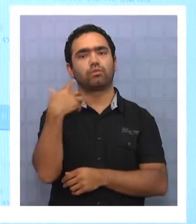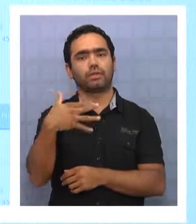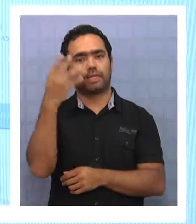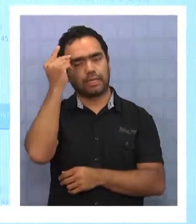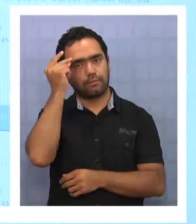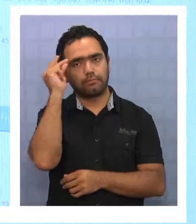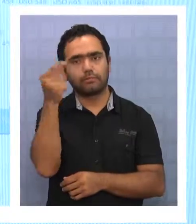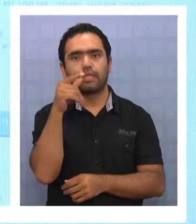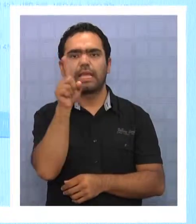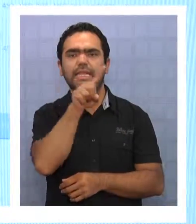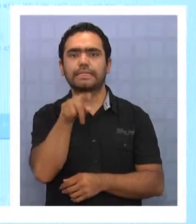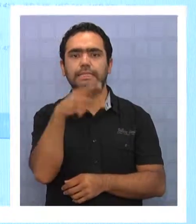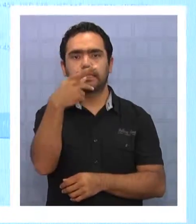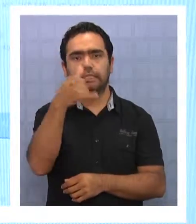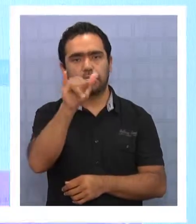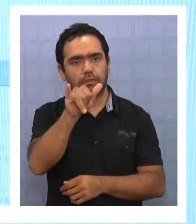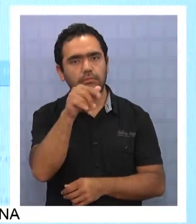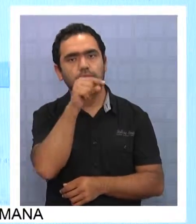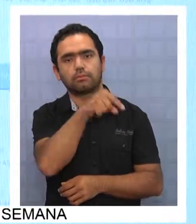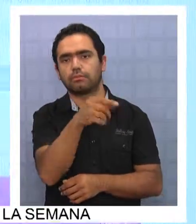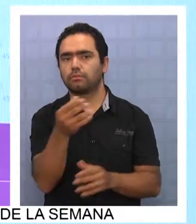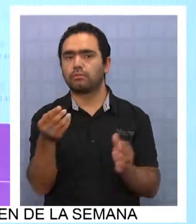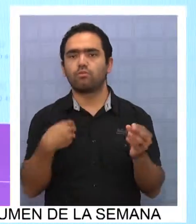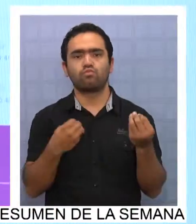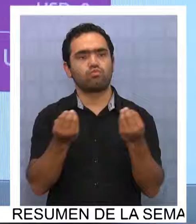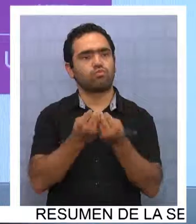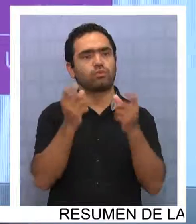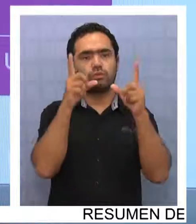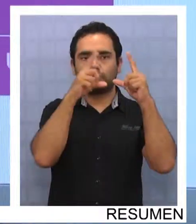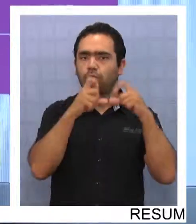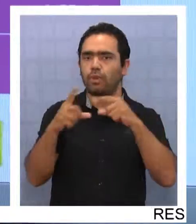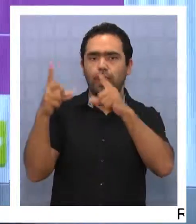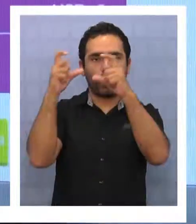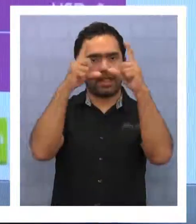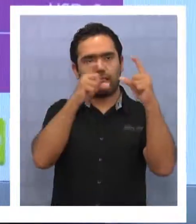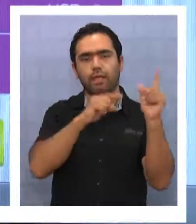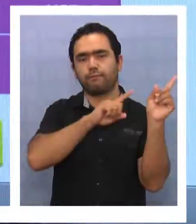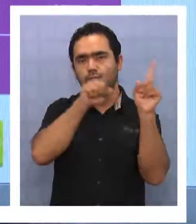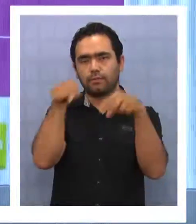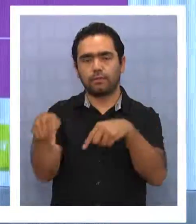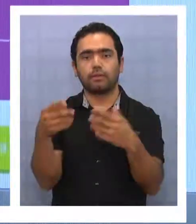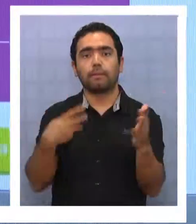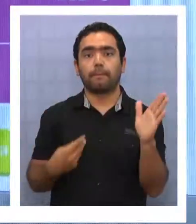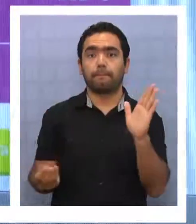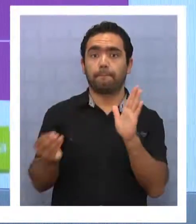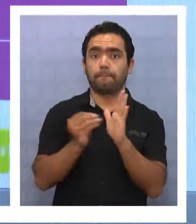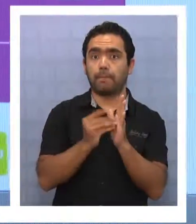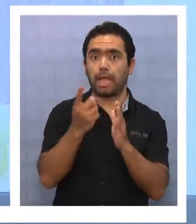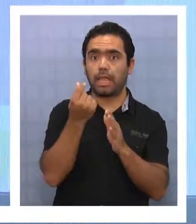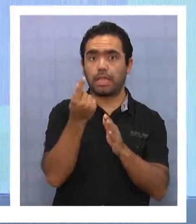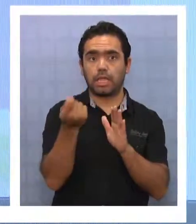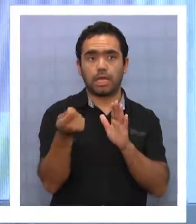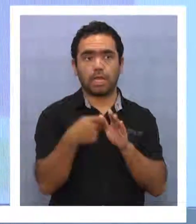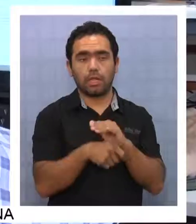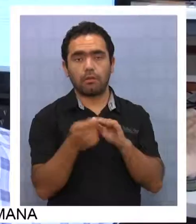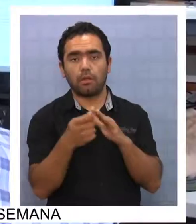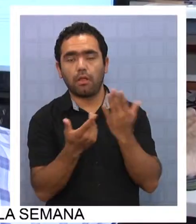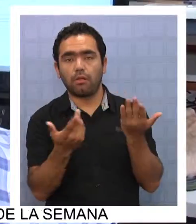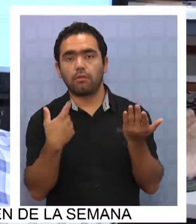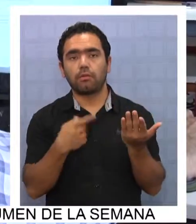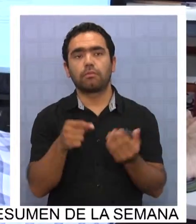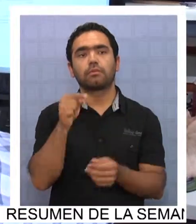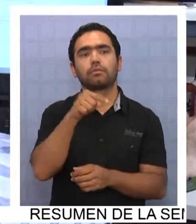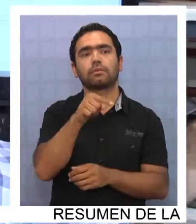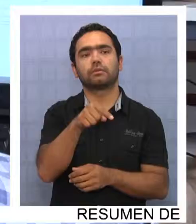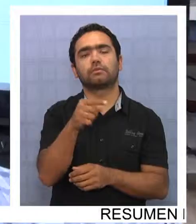de iniciativas que tomó la línea AirSky. Va a aumentar el flujo turista, por tanto, aumentar el flujo turista, por más dinero para hacer el mismo billete de nuestros propios turistas